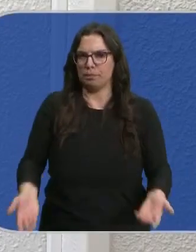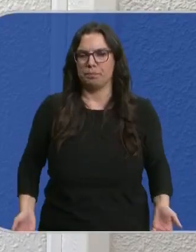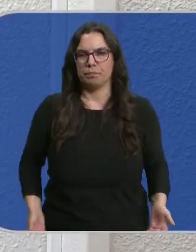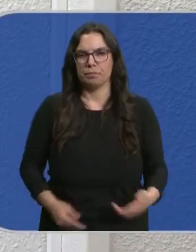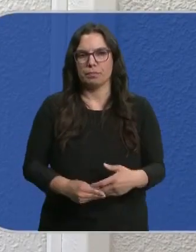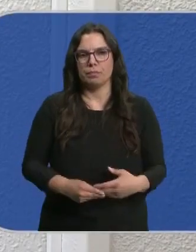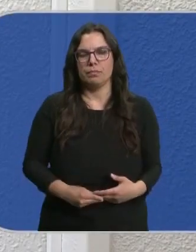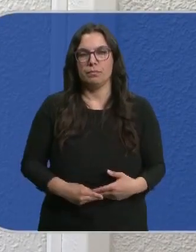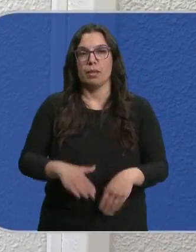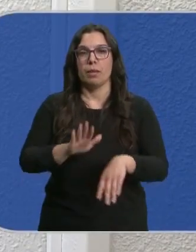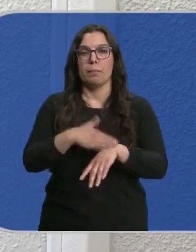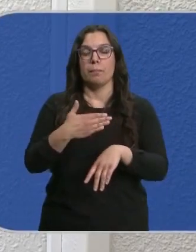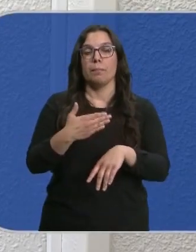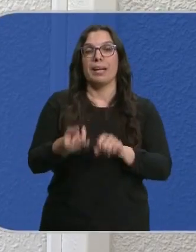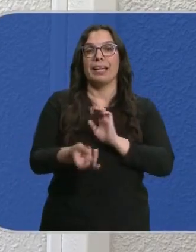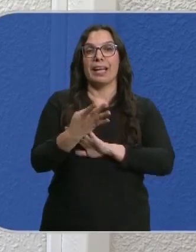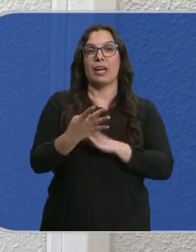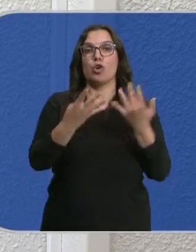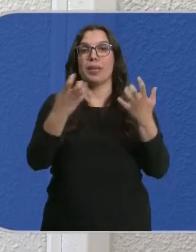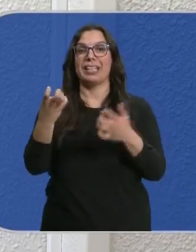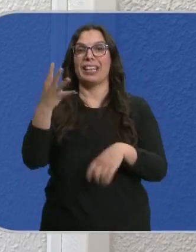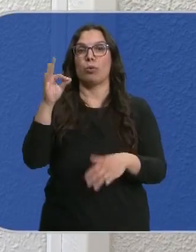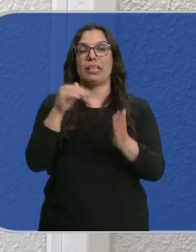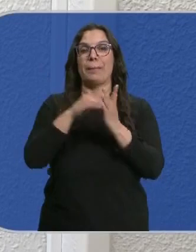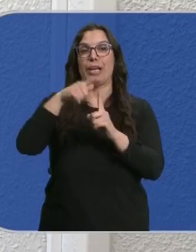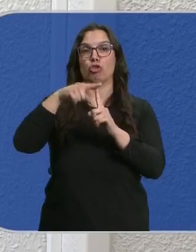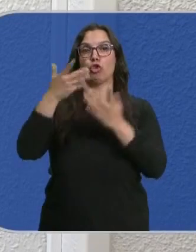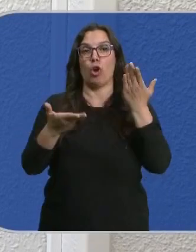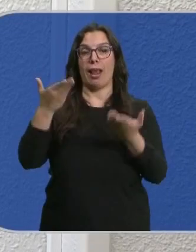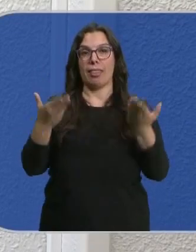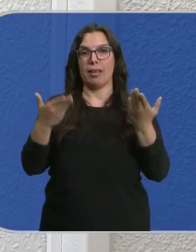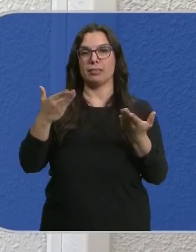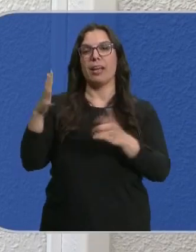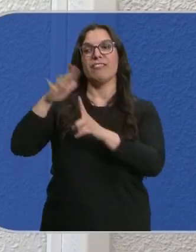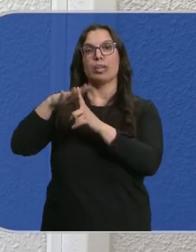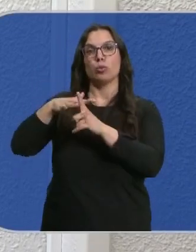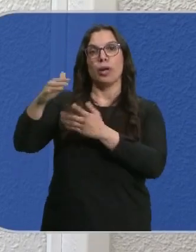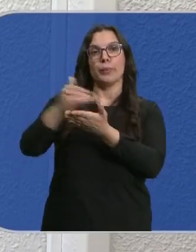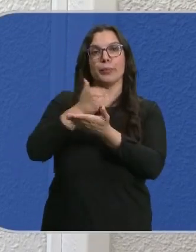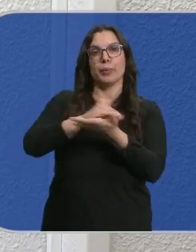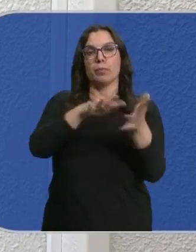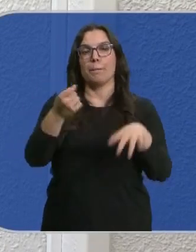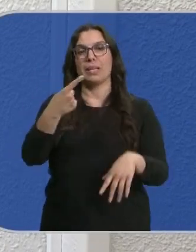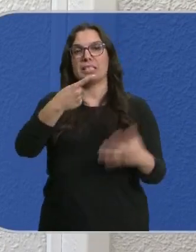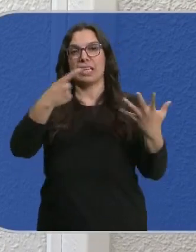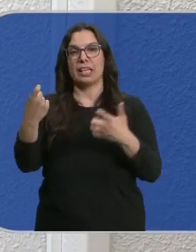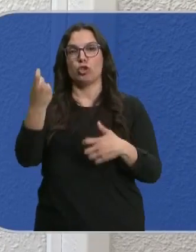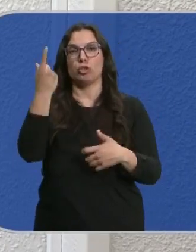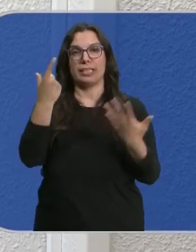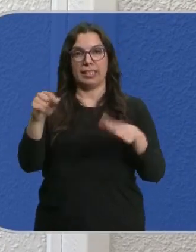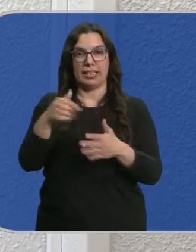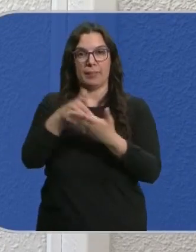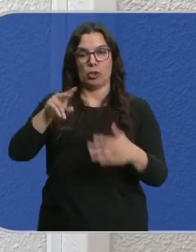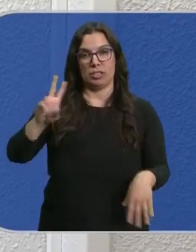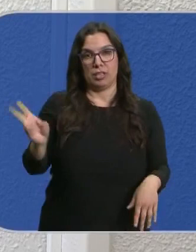Para fabricar en 950.000 toneladas se han facturado 1.660 millones de euros.